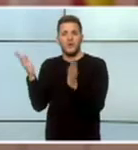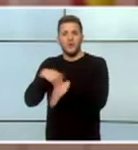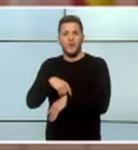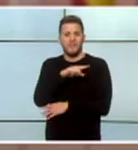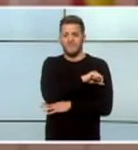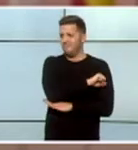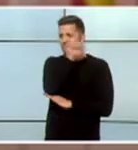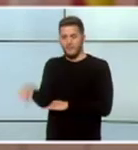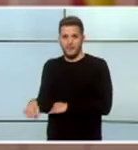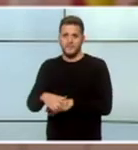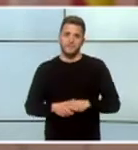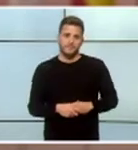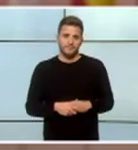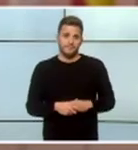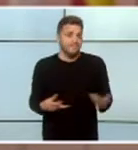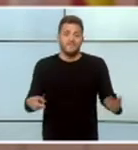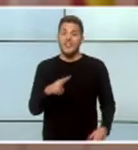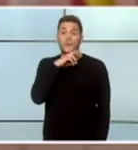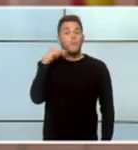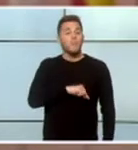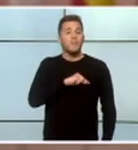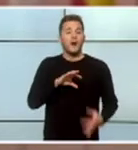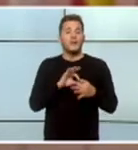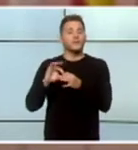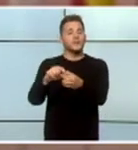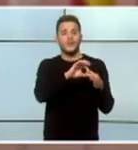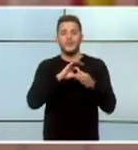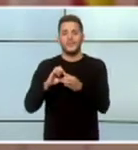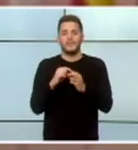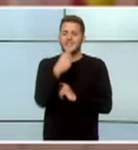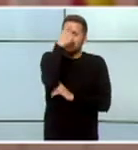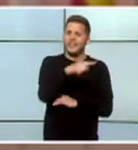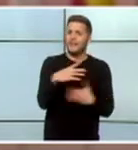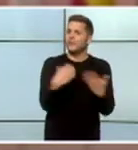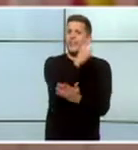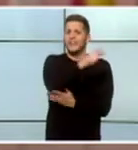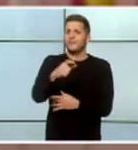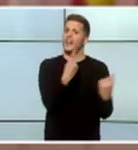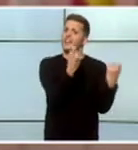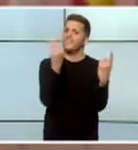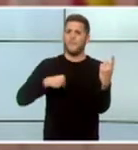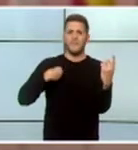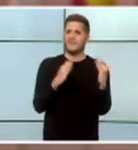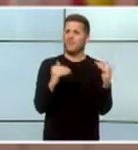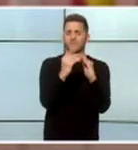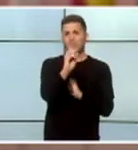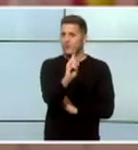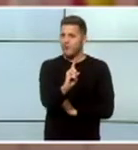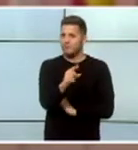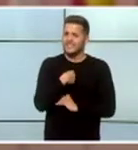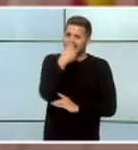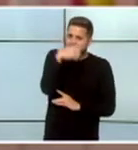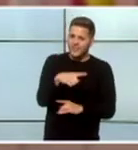atenerse... ...los valores colectivos... ...el saber que no todo el mundo necesita lo mismo... ...el saber que hay prioridades...